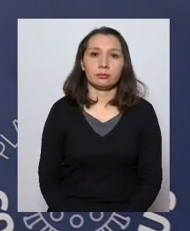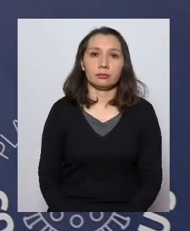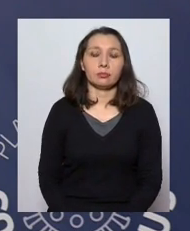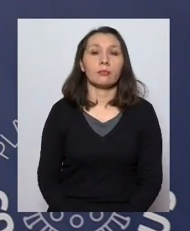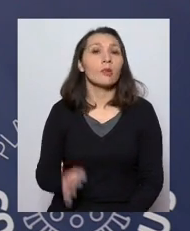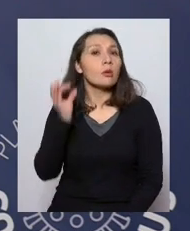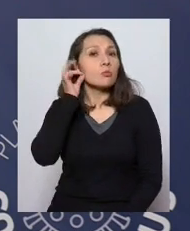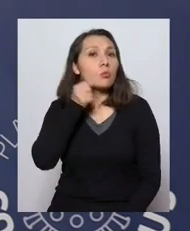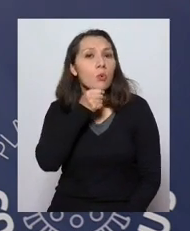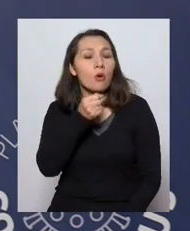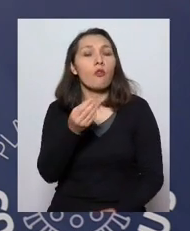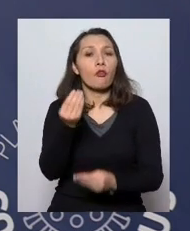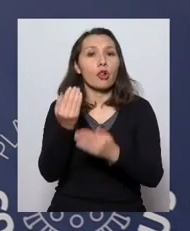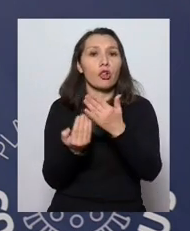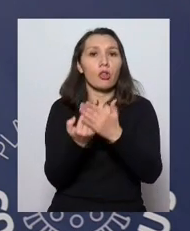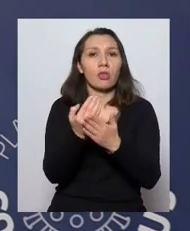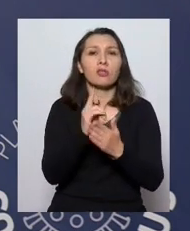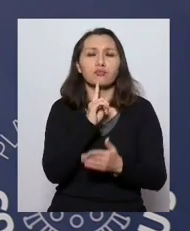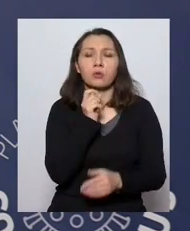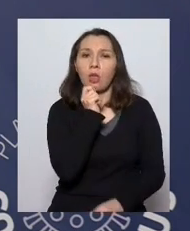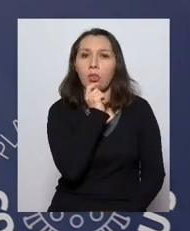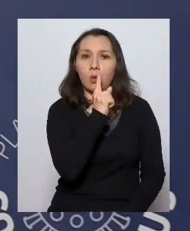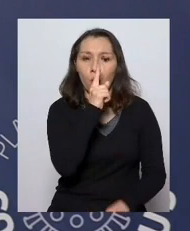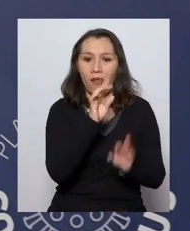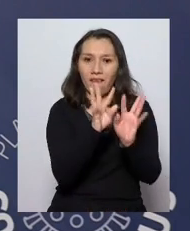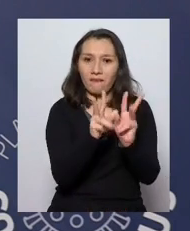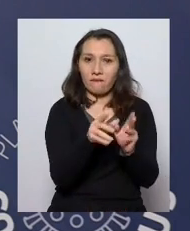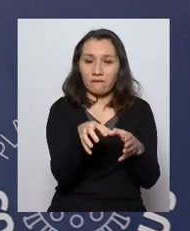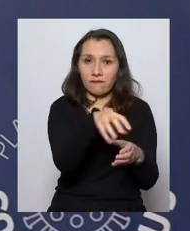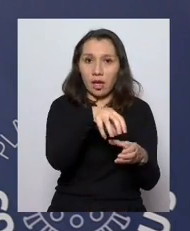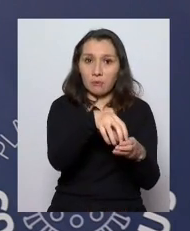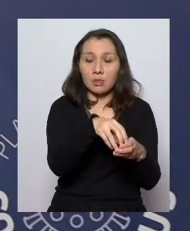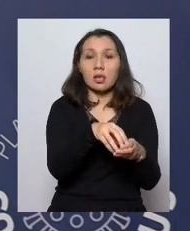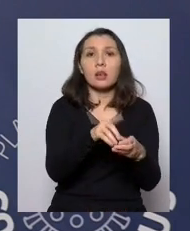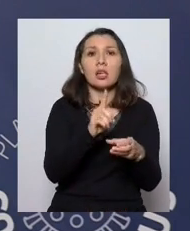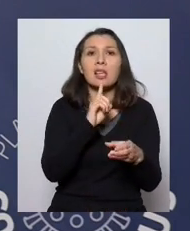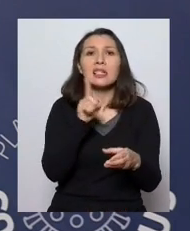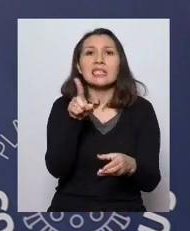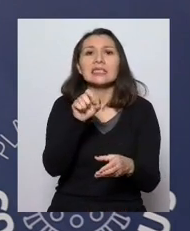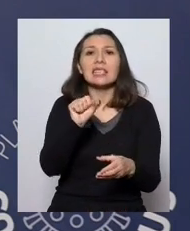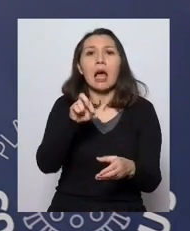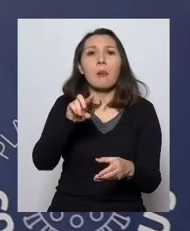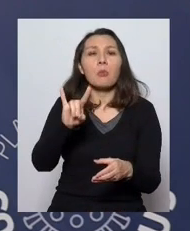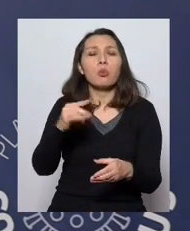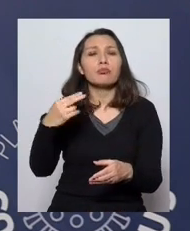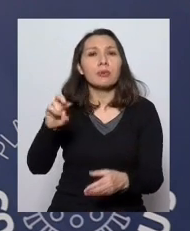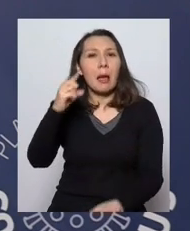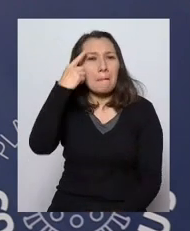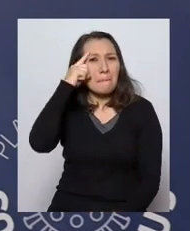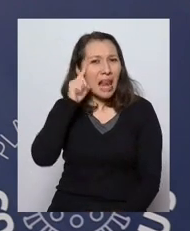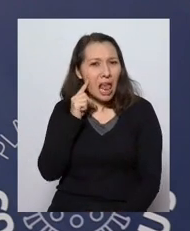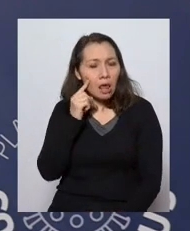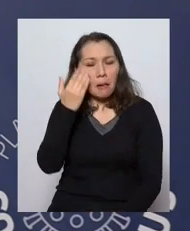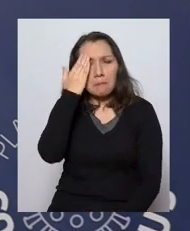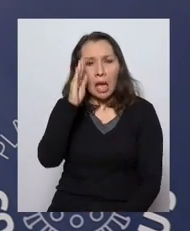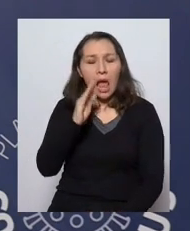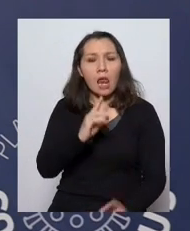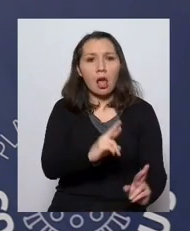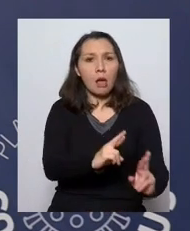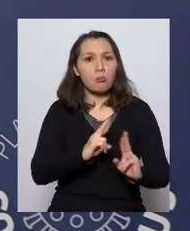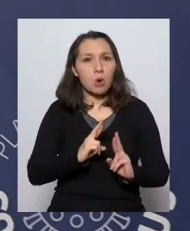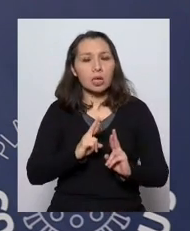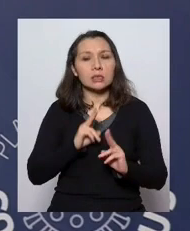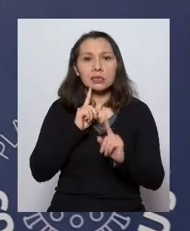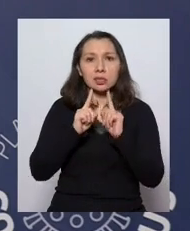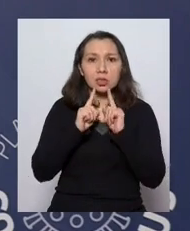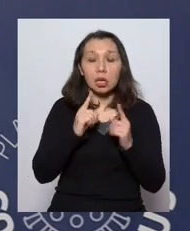Hola buenos días hay una denuncia de una familia que se tendió puntualmente en el Zapucaro Luzuda de Peñalolén y que acusa una mala entrega de los resultados